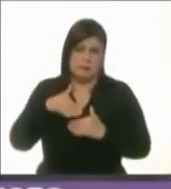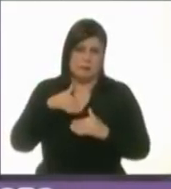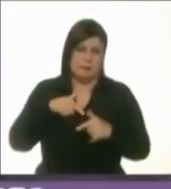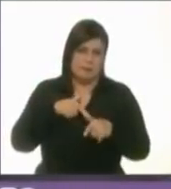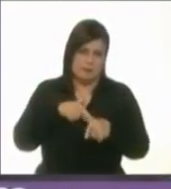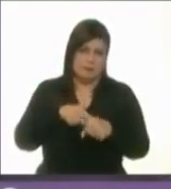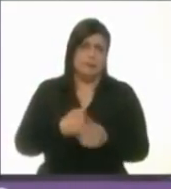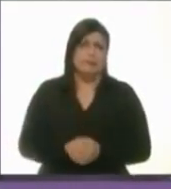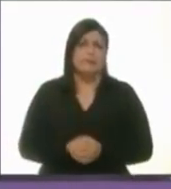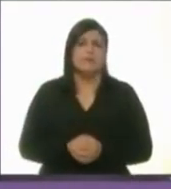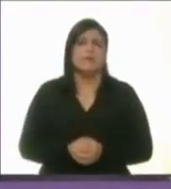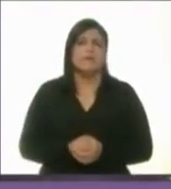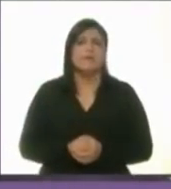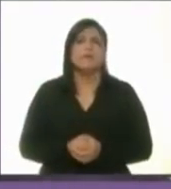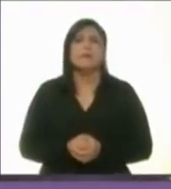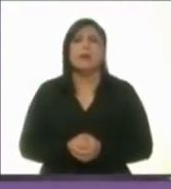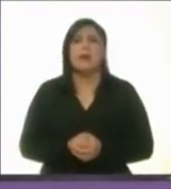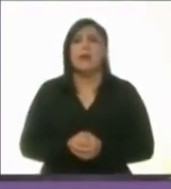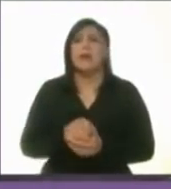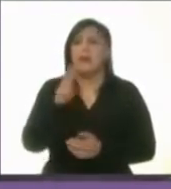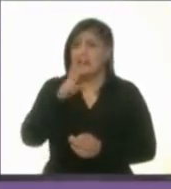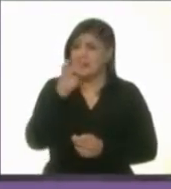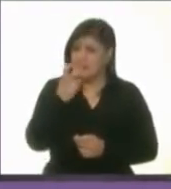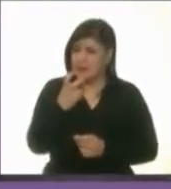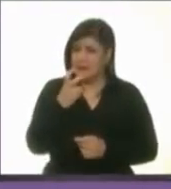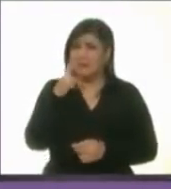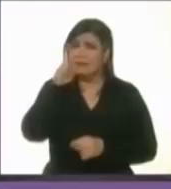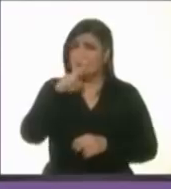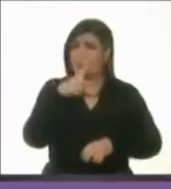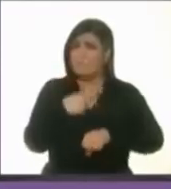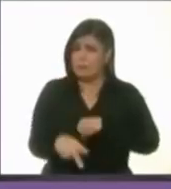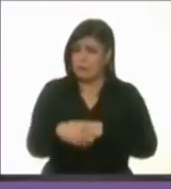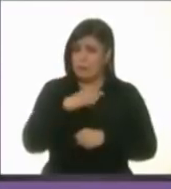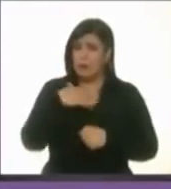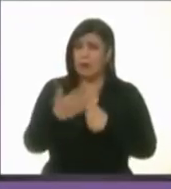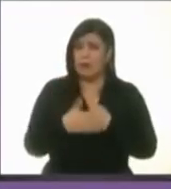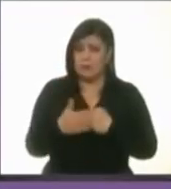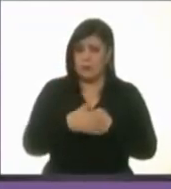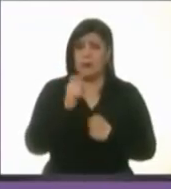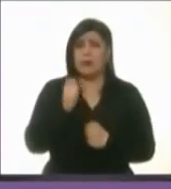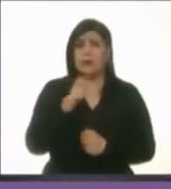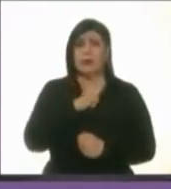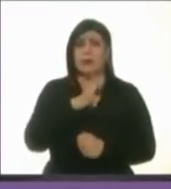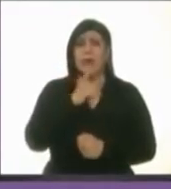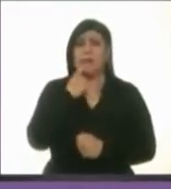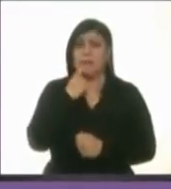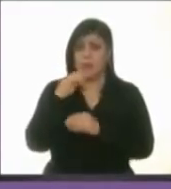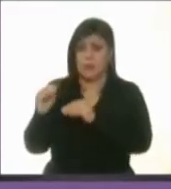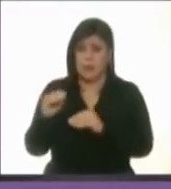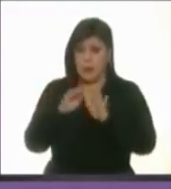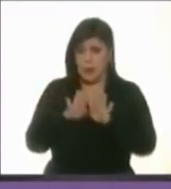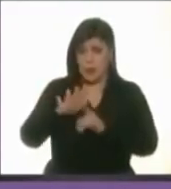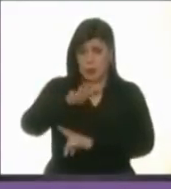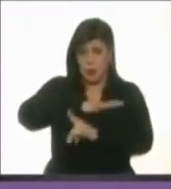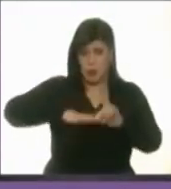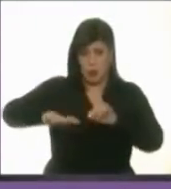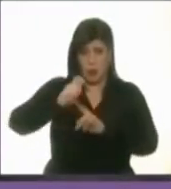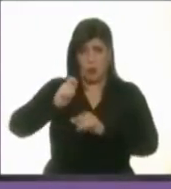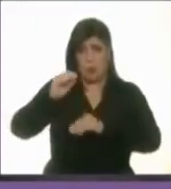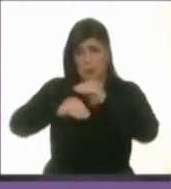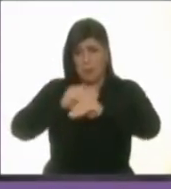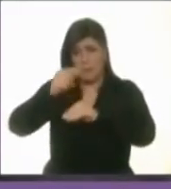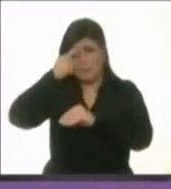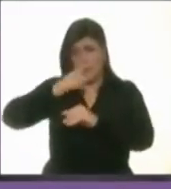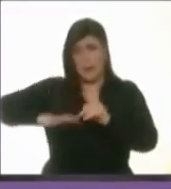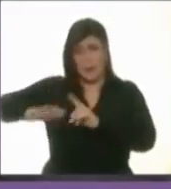pública, por eso es muy peligroso lo que va a suceder con el regreso del López Obradorismo. En obra pública regresará la opacidad